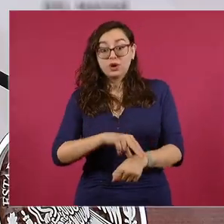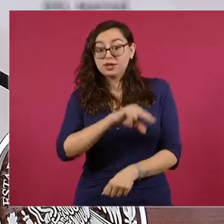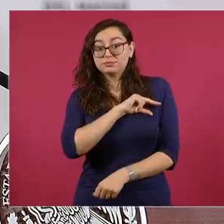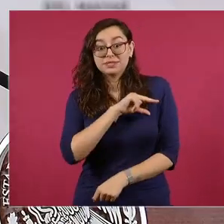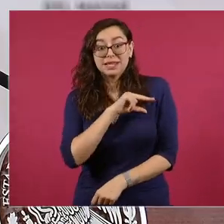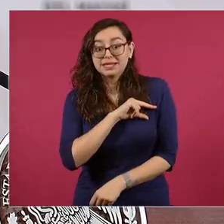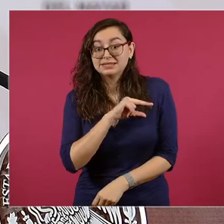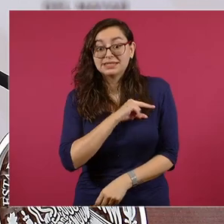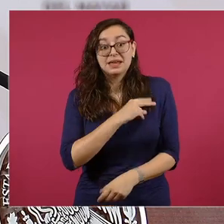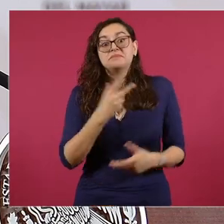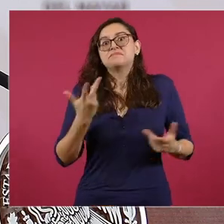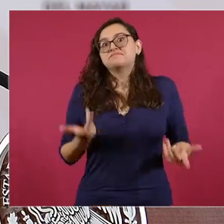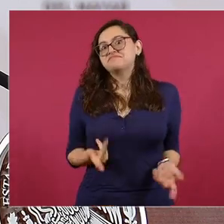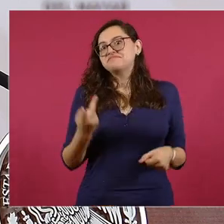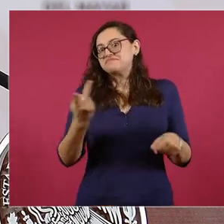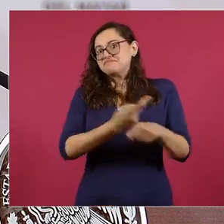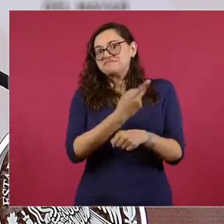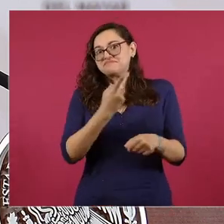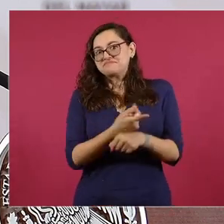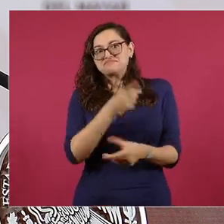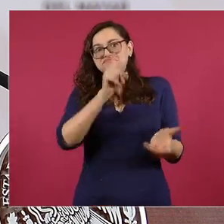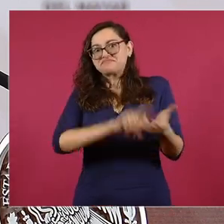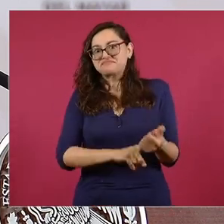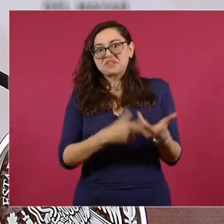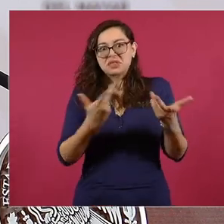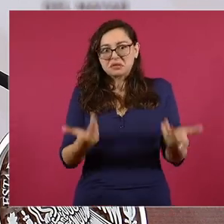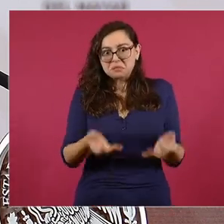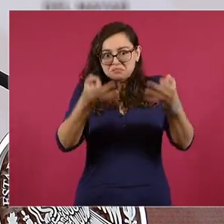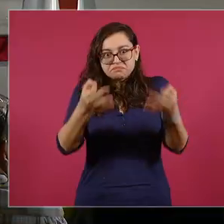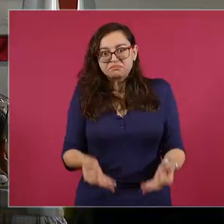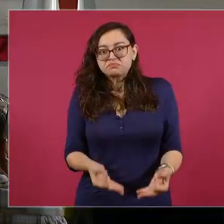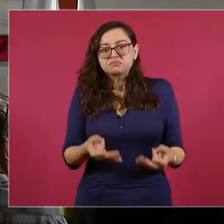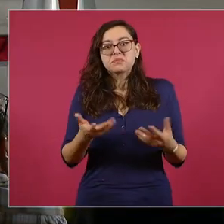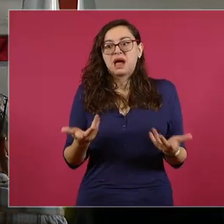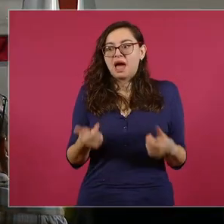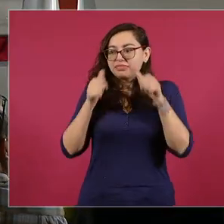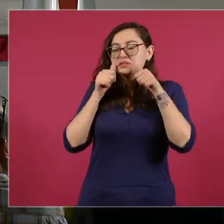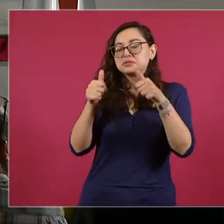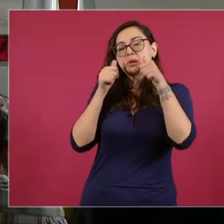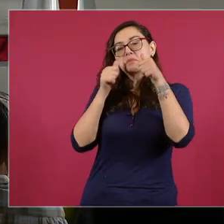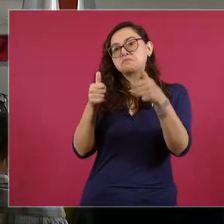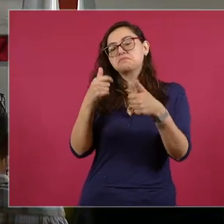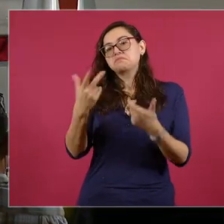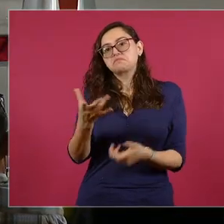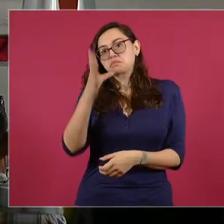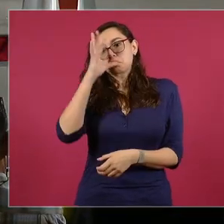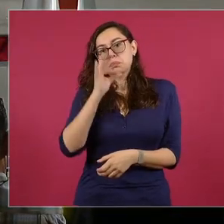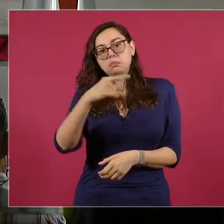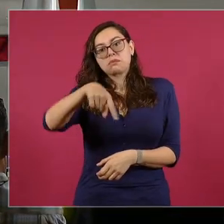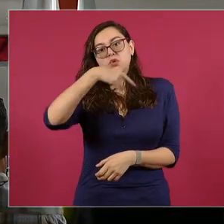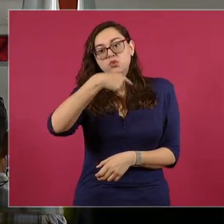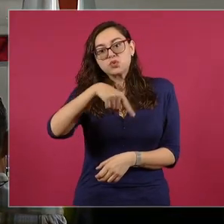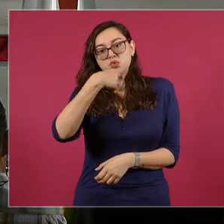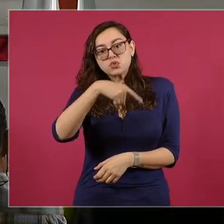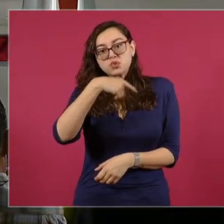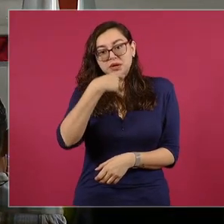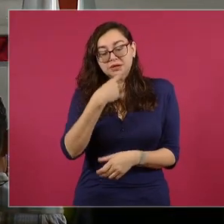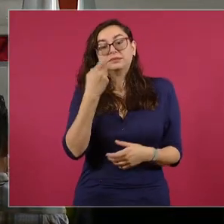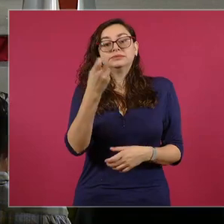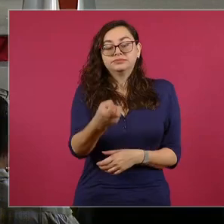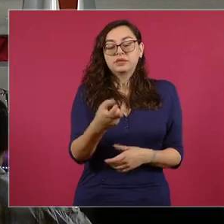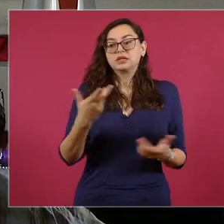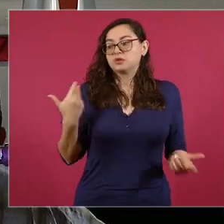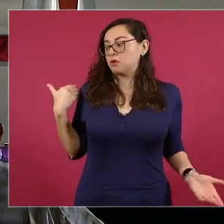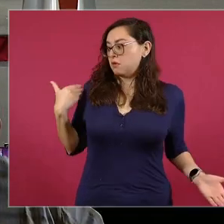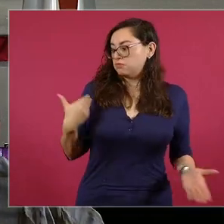realmente como un hospital, como una unidad de segundo nivel. Y desde el inicio del gobierno del presidente López Obrador